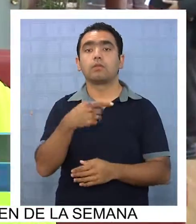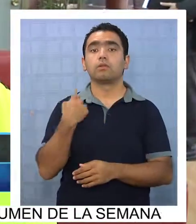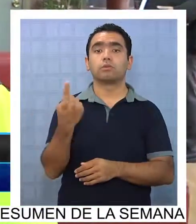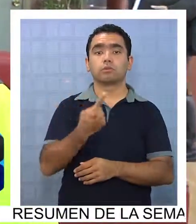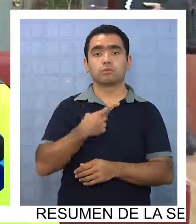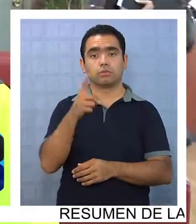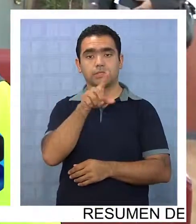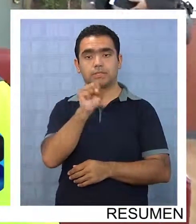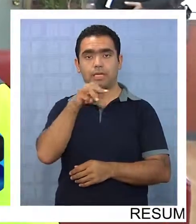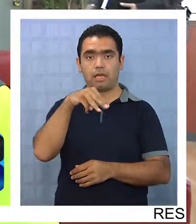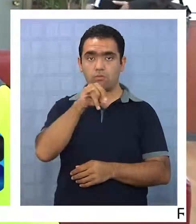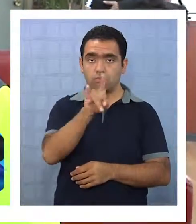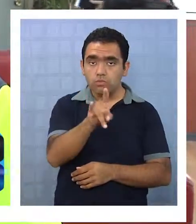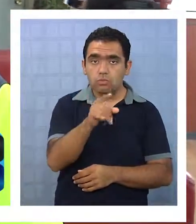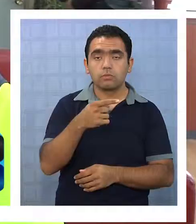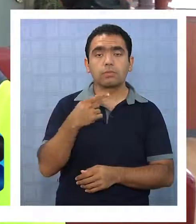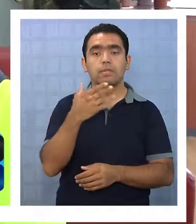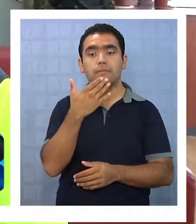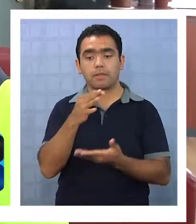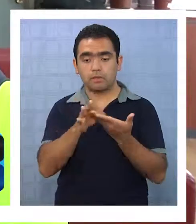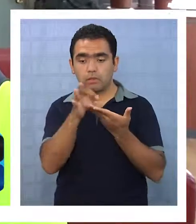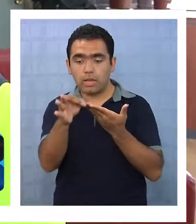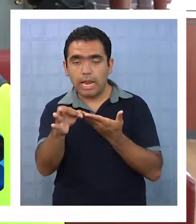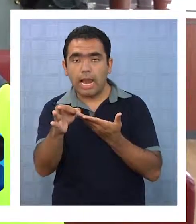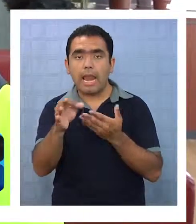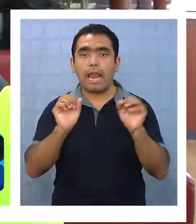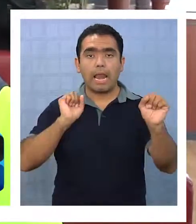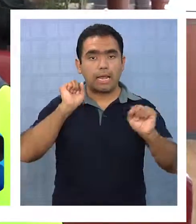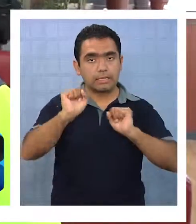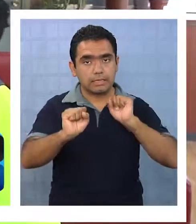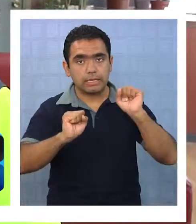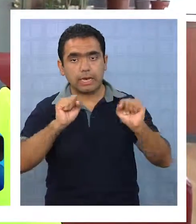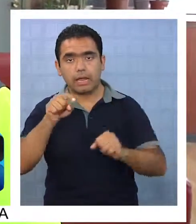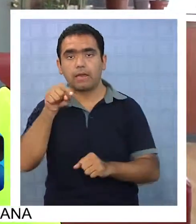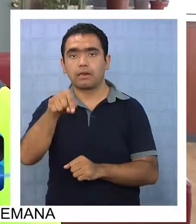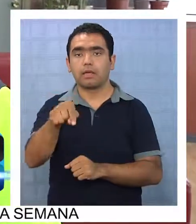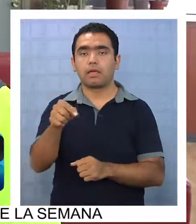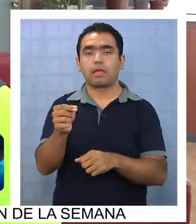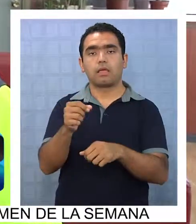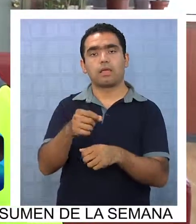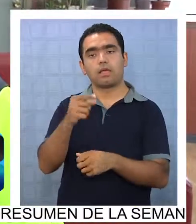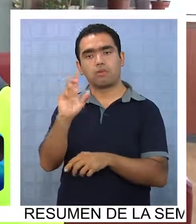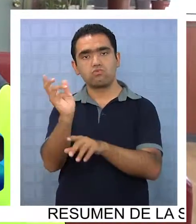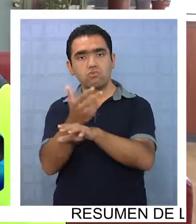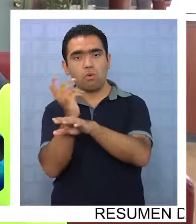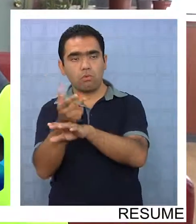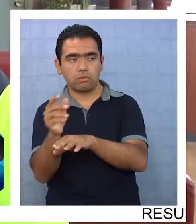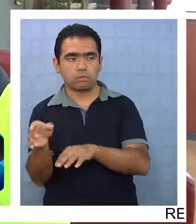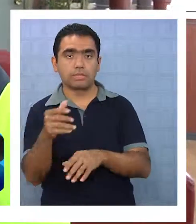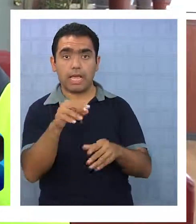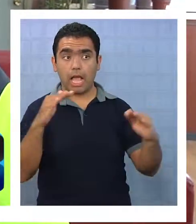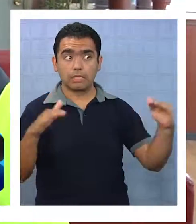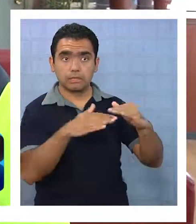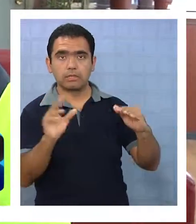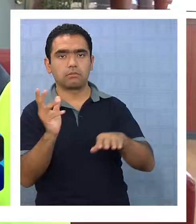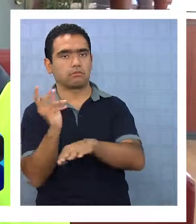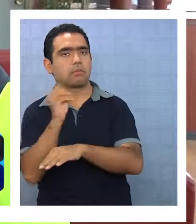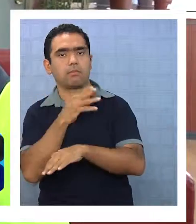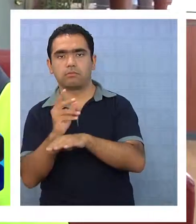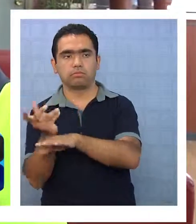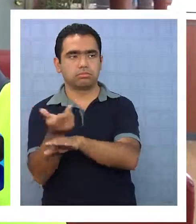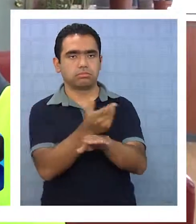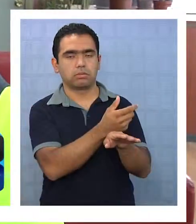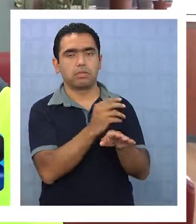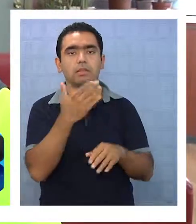instalar una máquina avanzada en la comuna de la tirana que va a ser la primera en salir si es que tenemos un accidente de tránsito grave. Posteriormente las comunas de